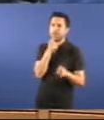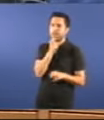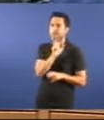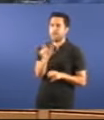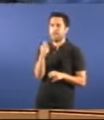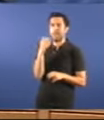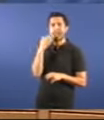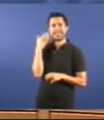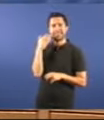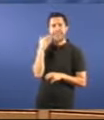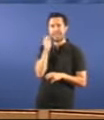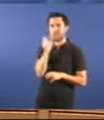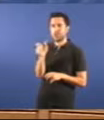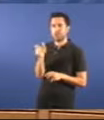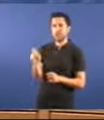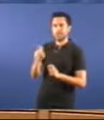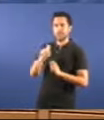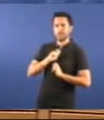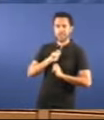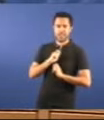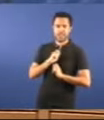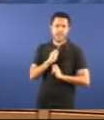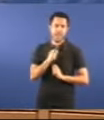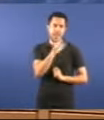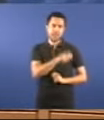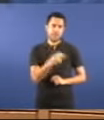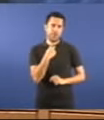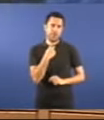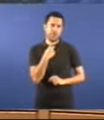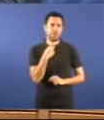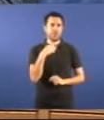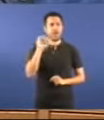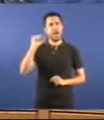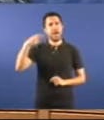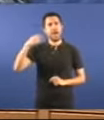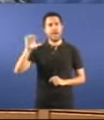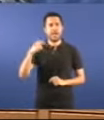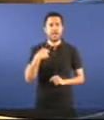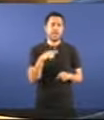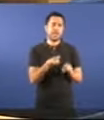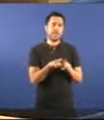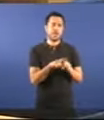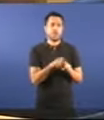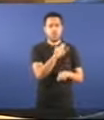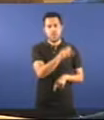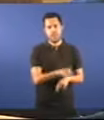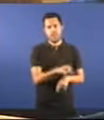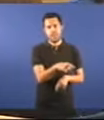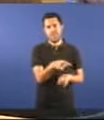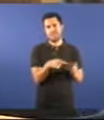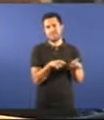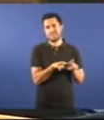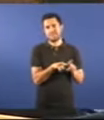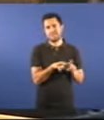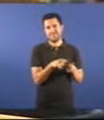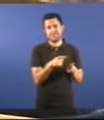AGE durante todas as sesións de control. Por lo tanto, señoría, si en algo faltei a